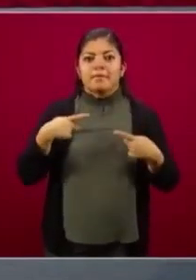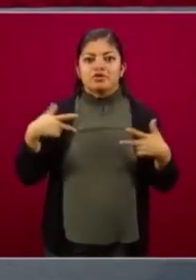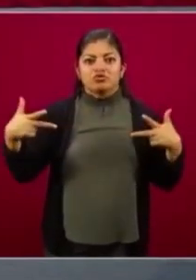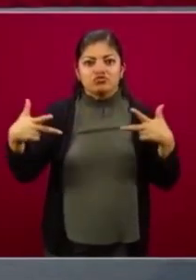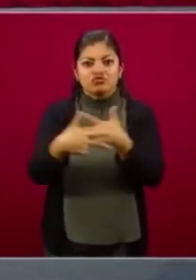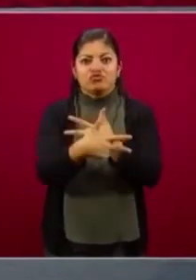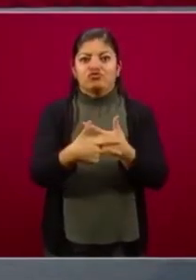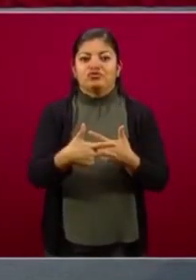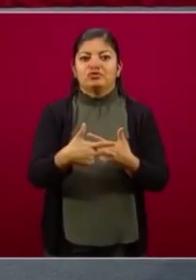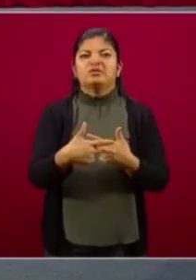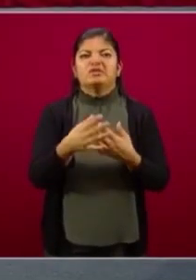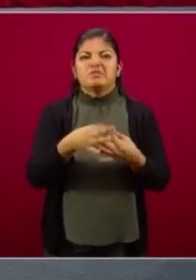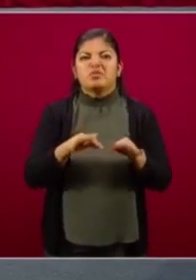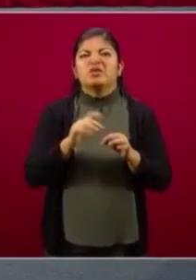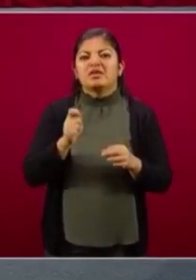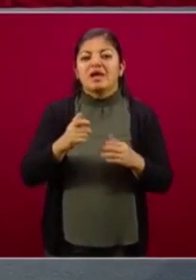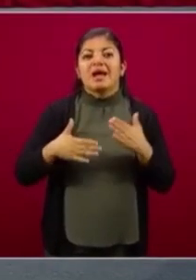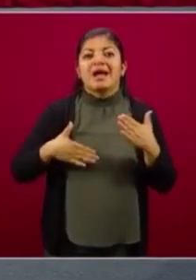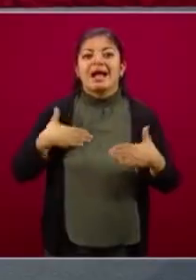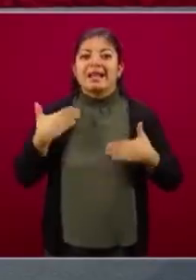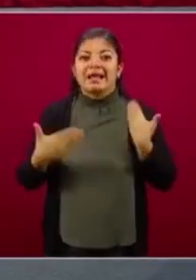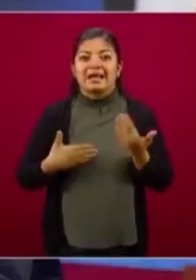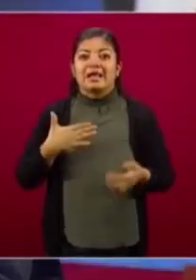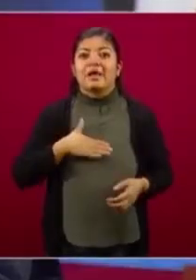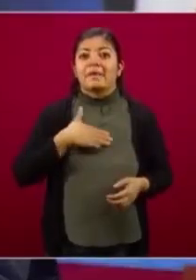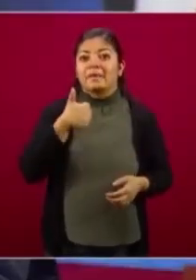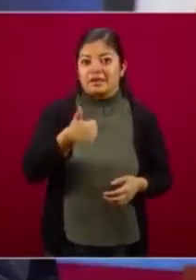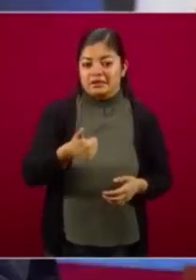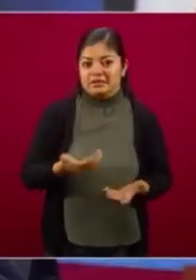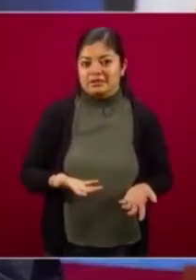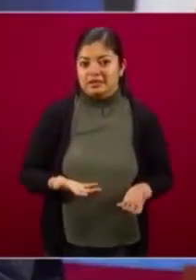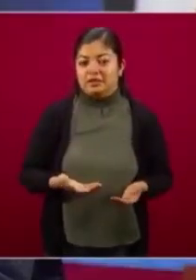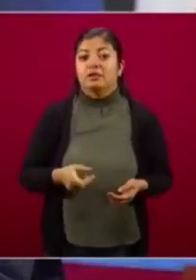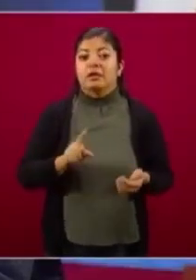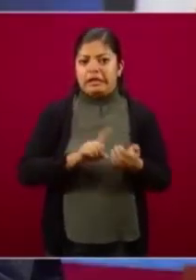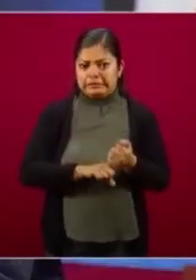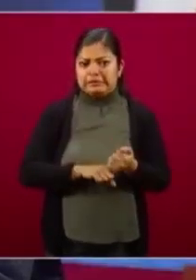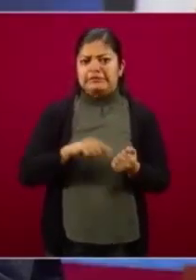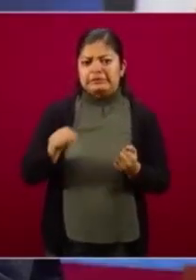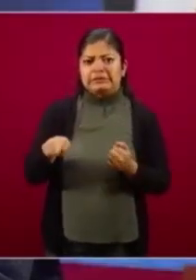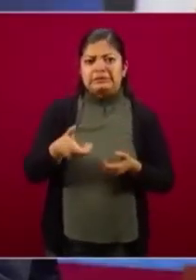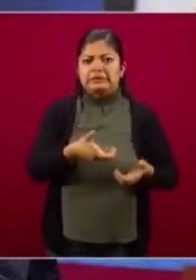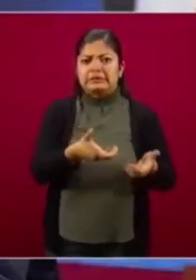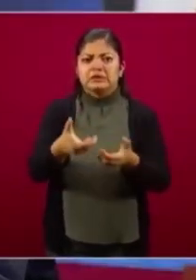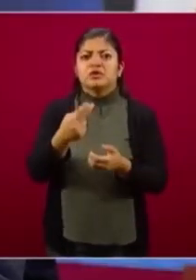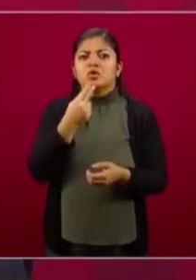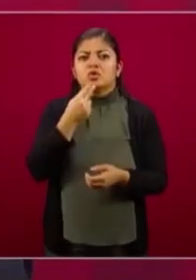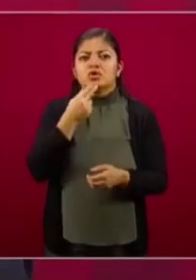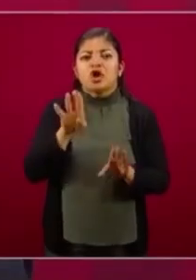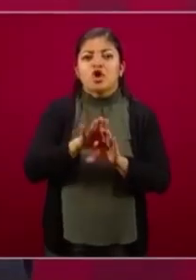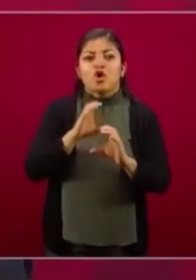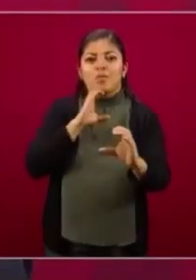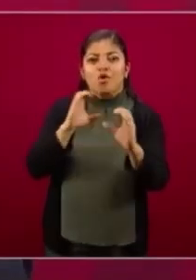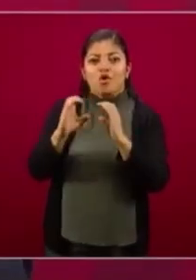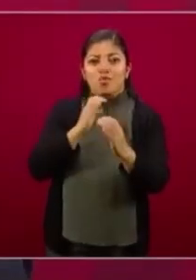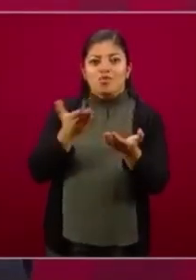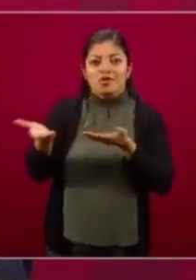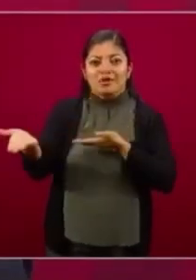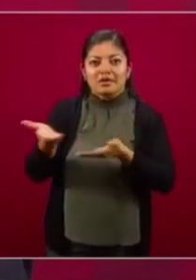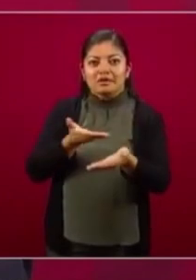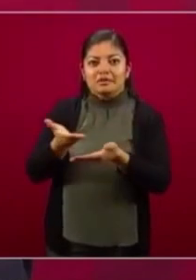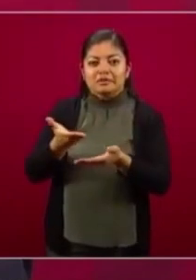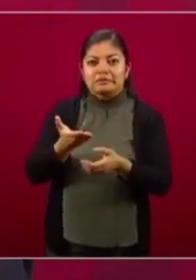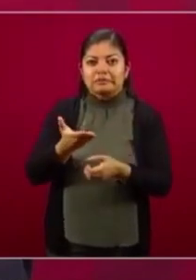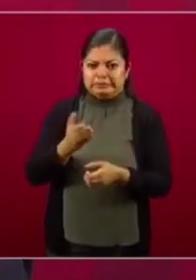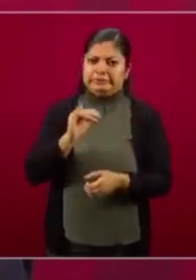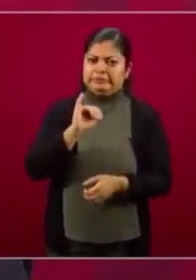alegría y bienestar, caminos de comunicación, sí, pero sobre todo de identidad y de